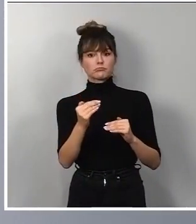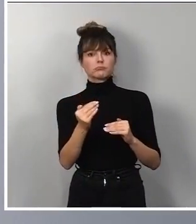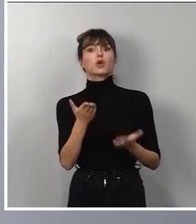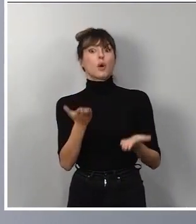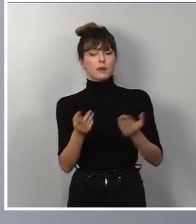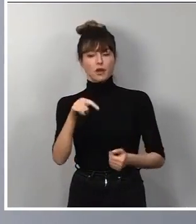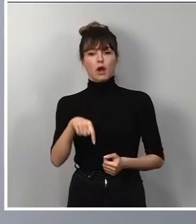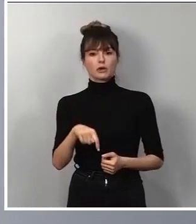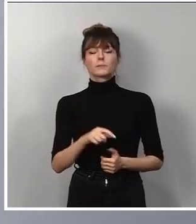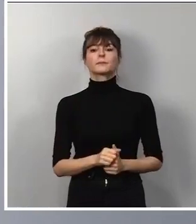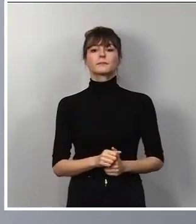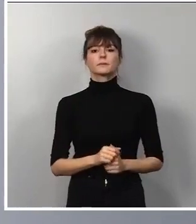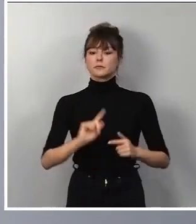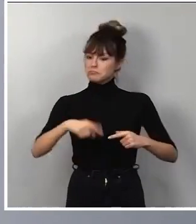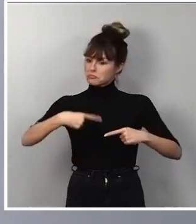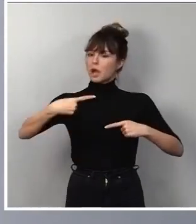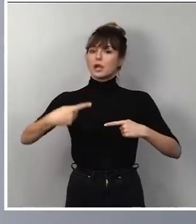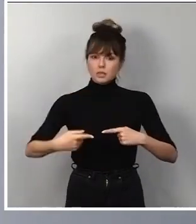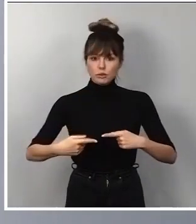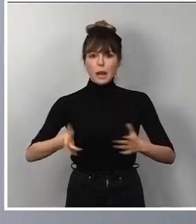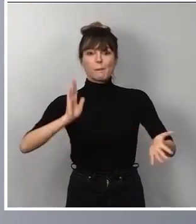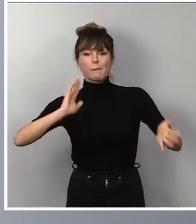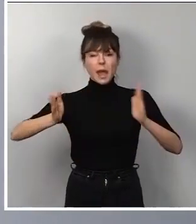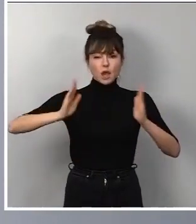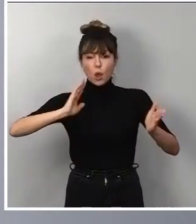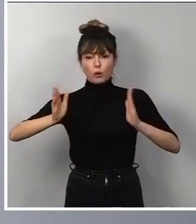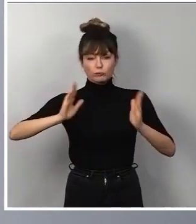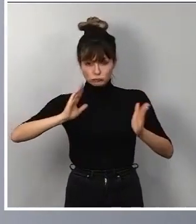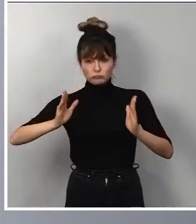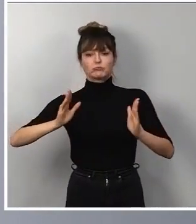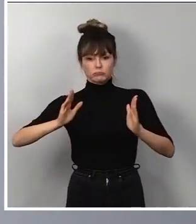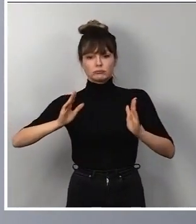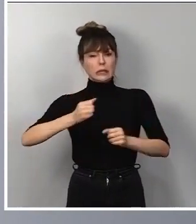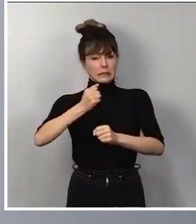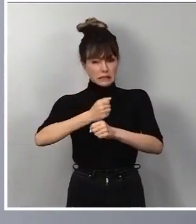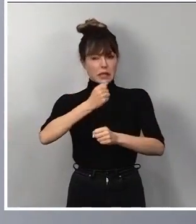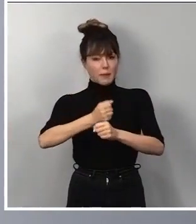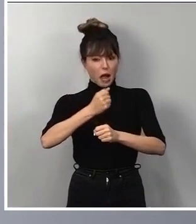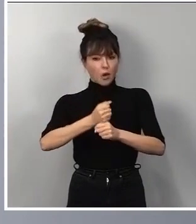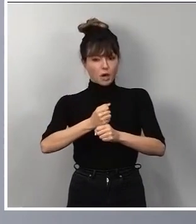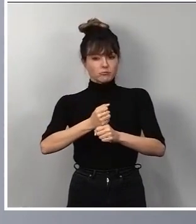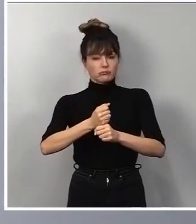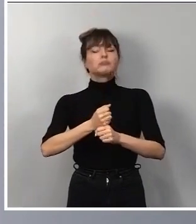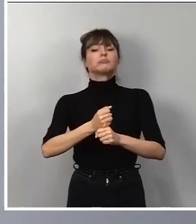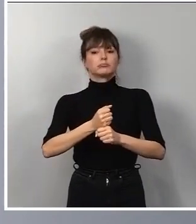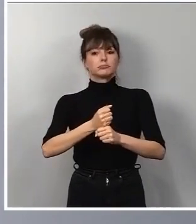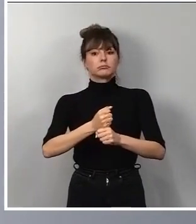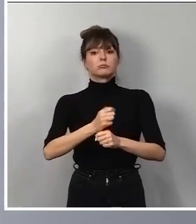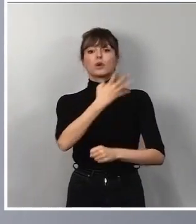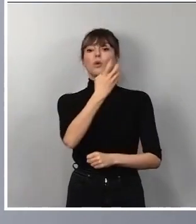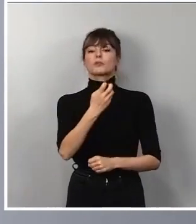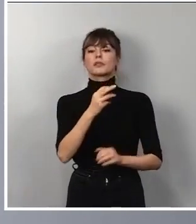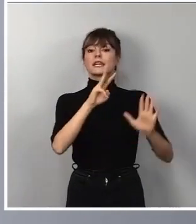hoy. Y el resto del periodo que devengue el trabajador o la trabajadora se mantiene en los